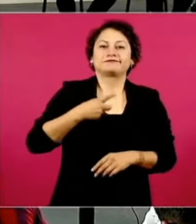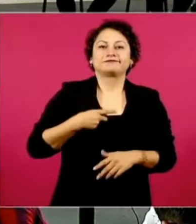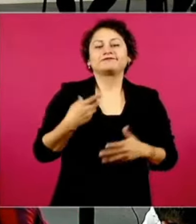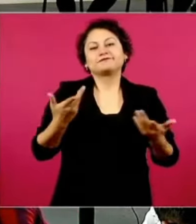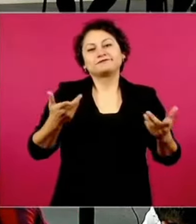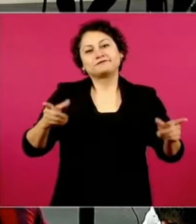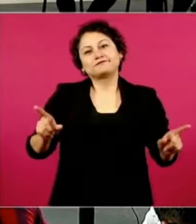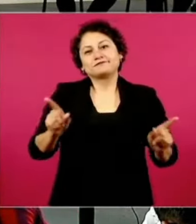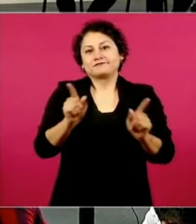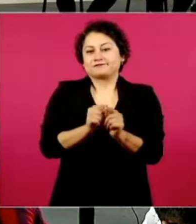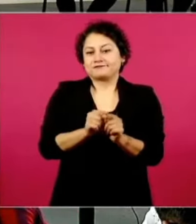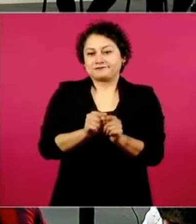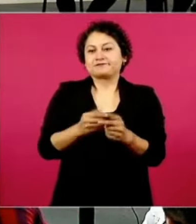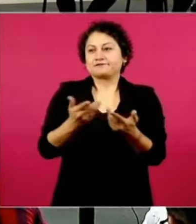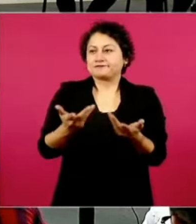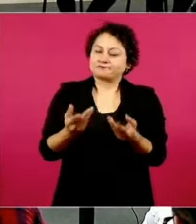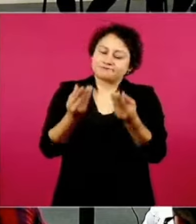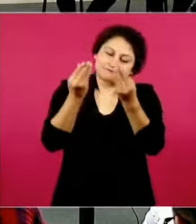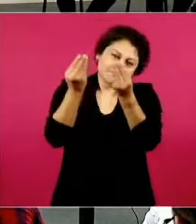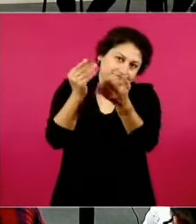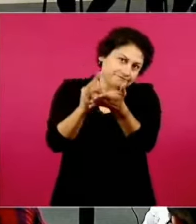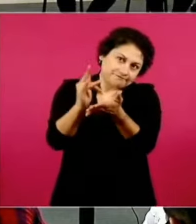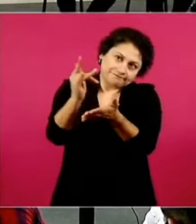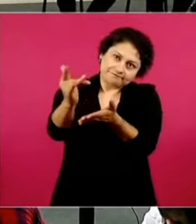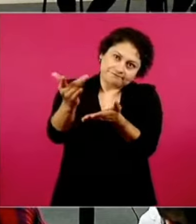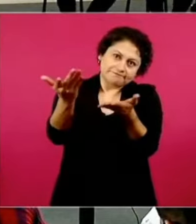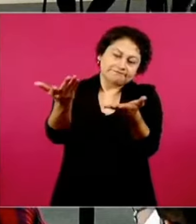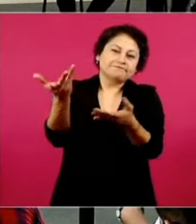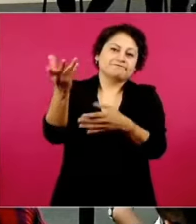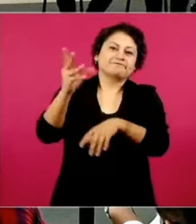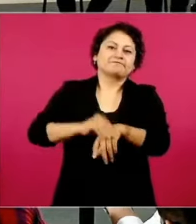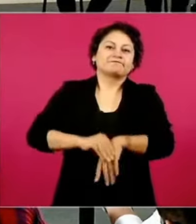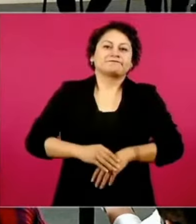agradezco infinitamente este espacio. Gracias.